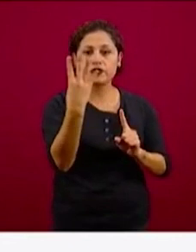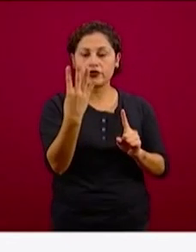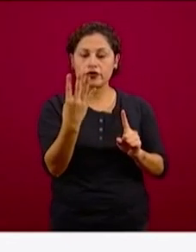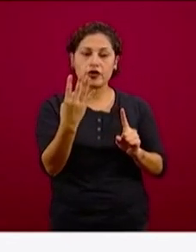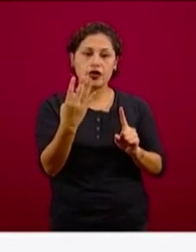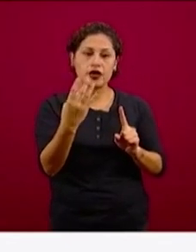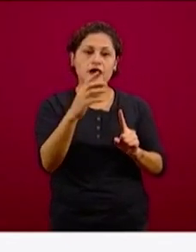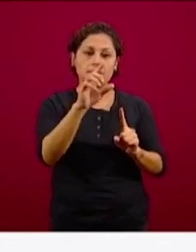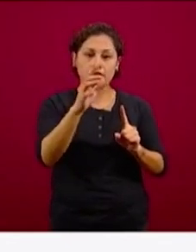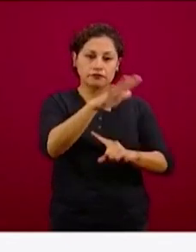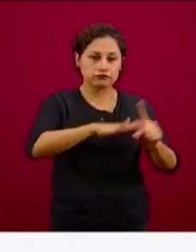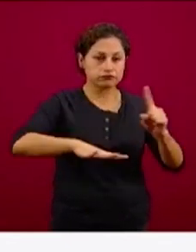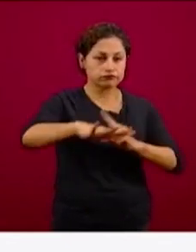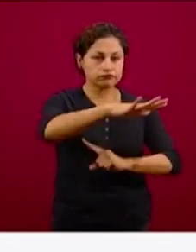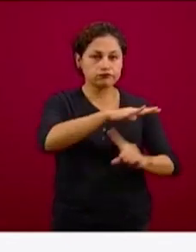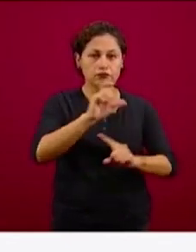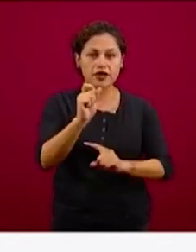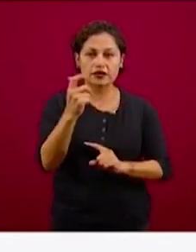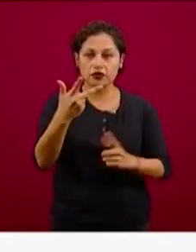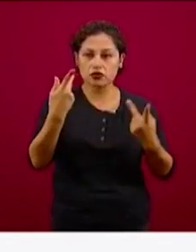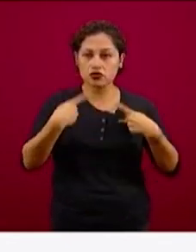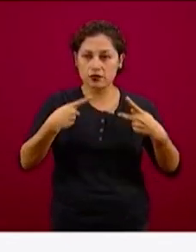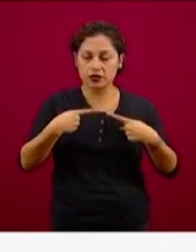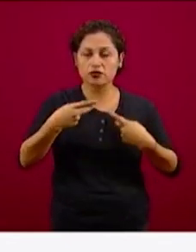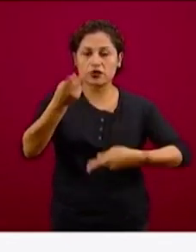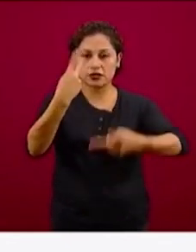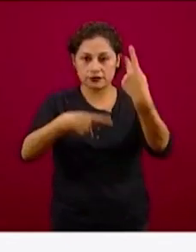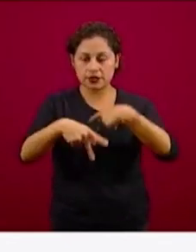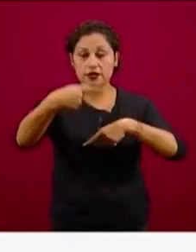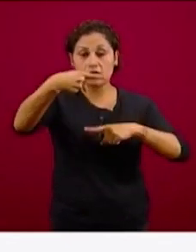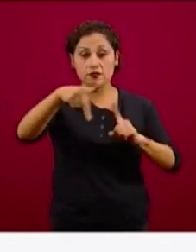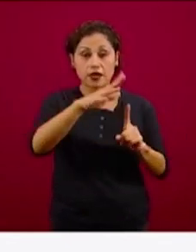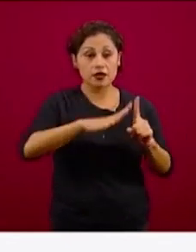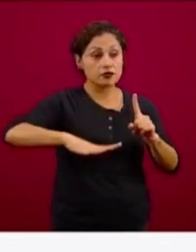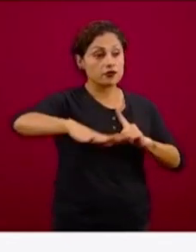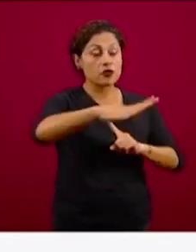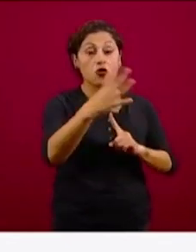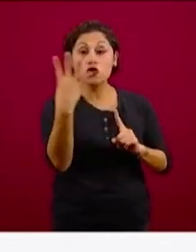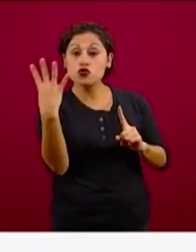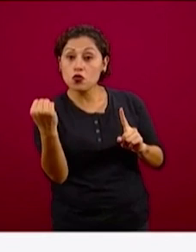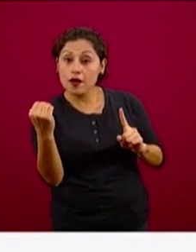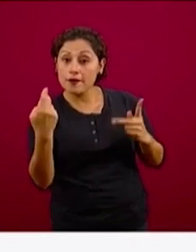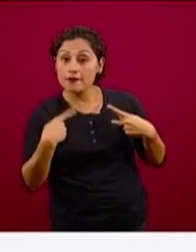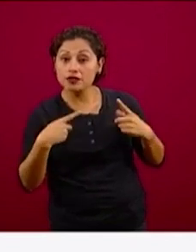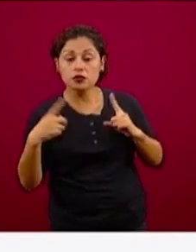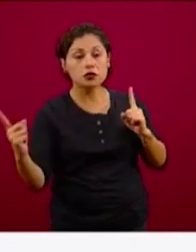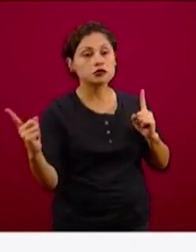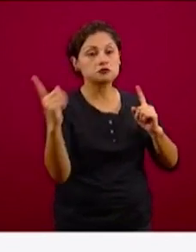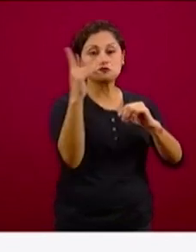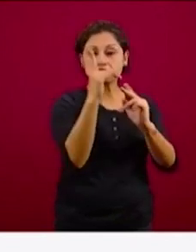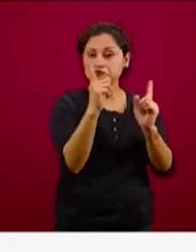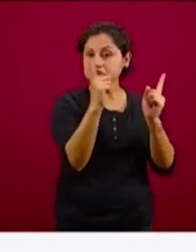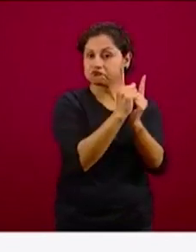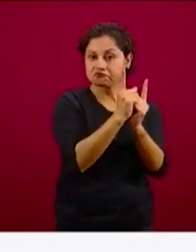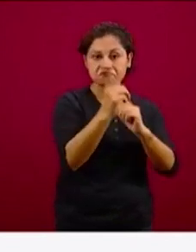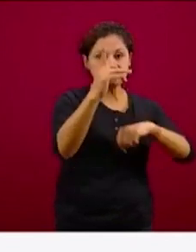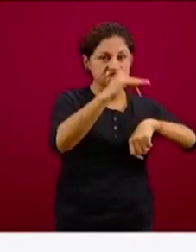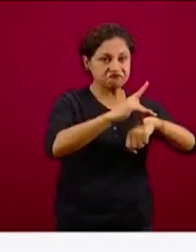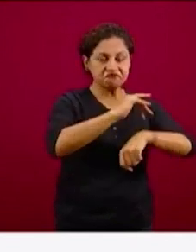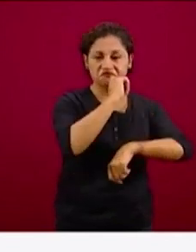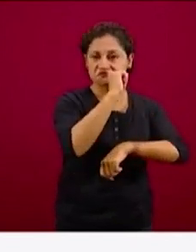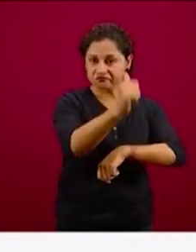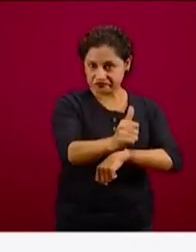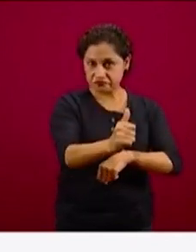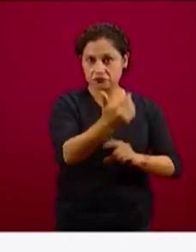Todo esto surge de un interrogatorio médico exhaustivo dirigido al caso, que en esta situación es nuestro